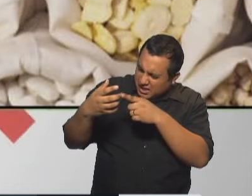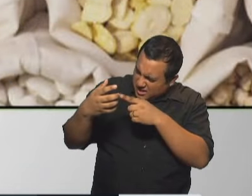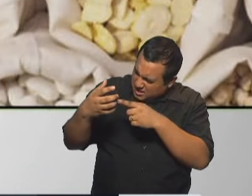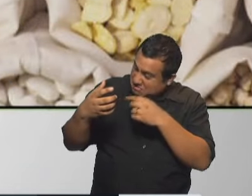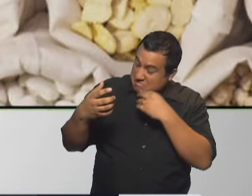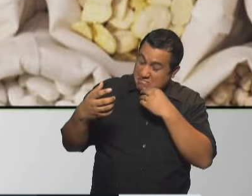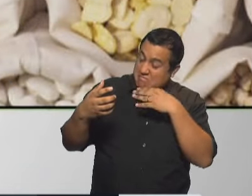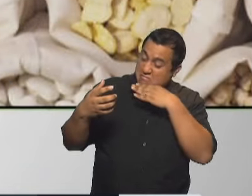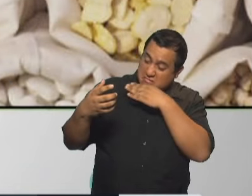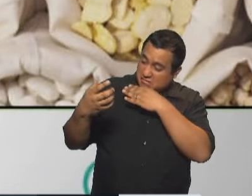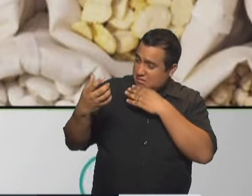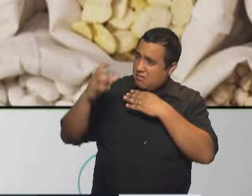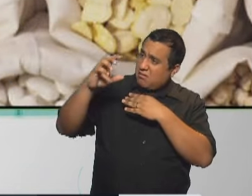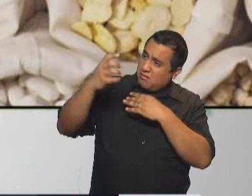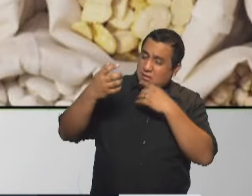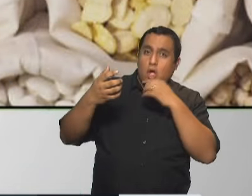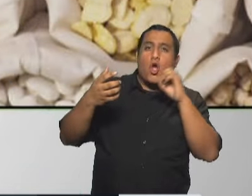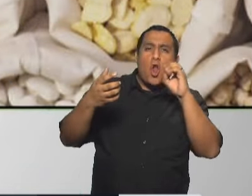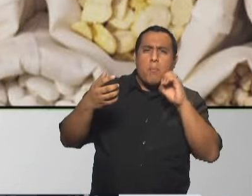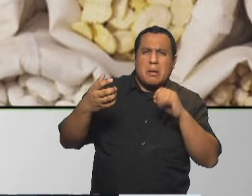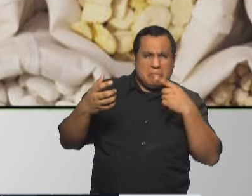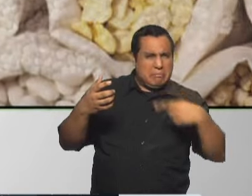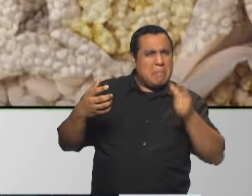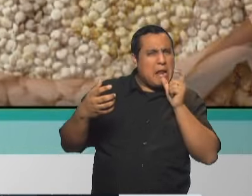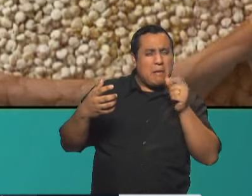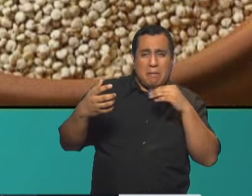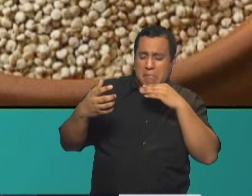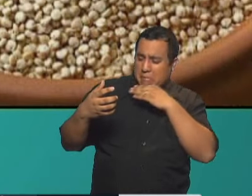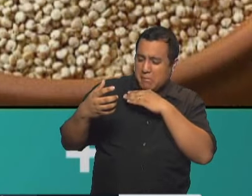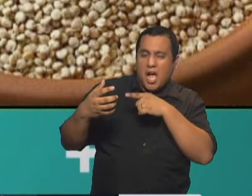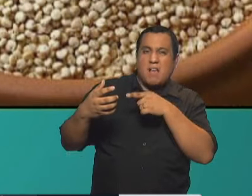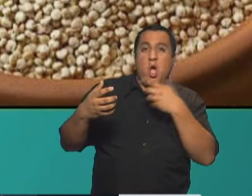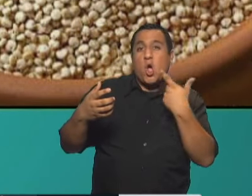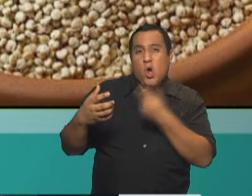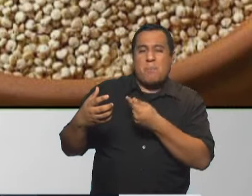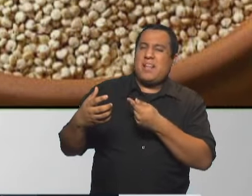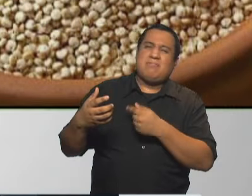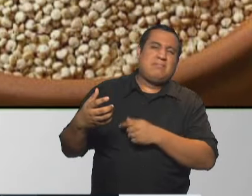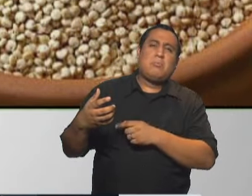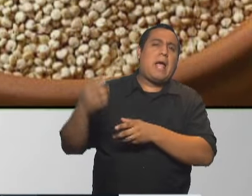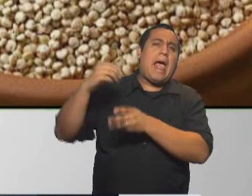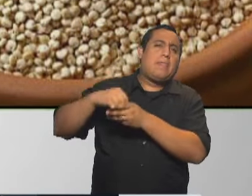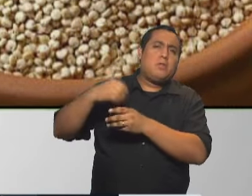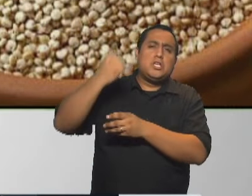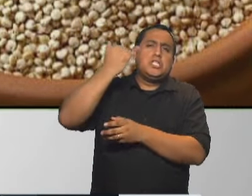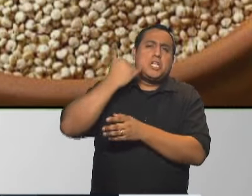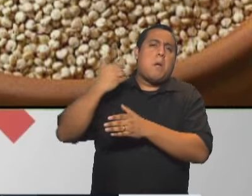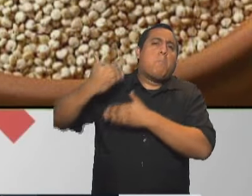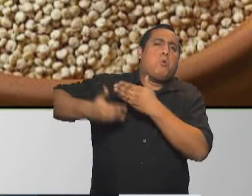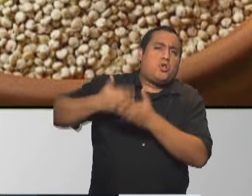entienden entonces eso es que no compres pues eso seguro que es un alimento